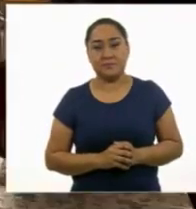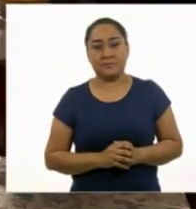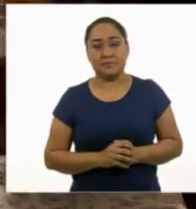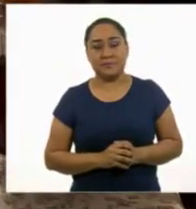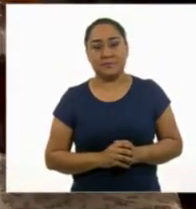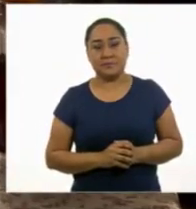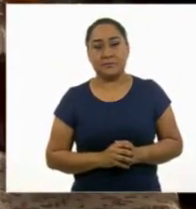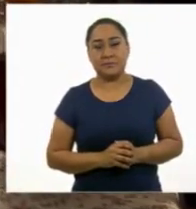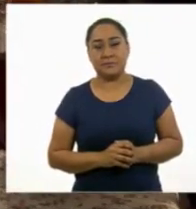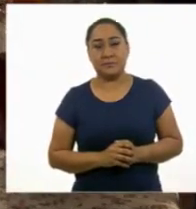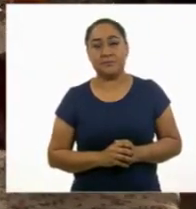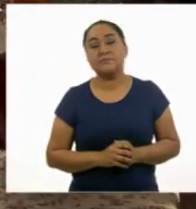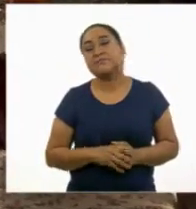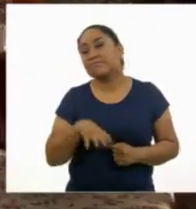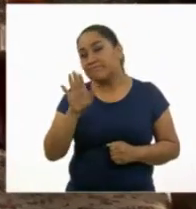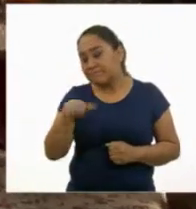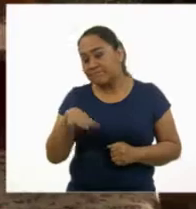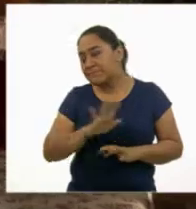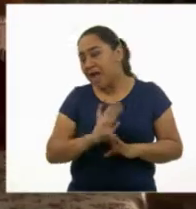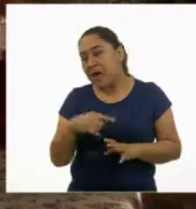Oye, ya quité esa cara.